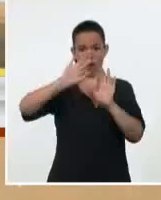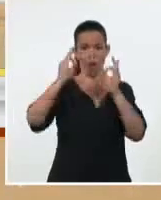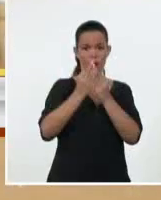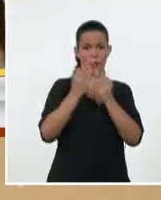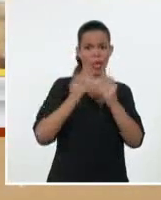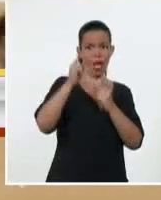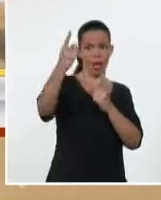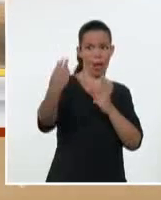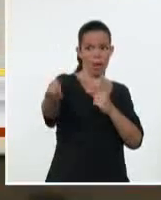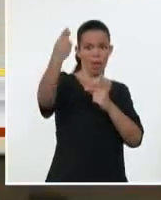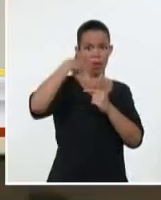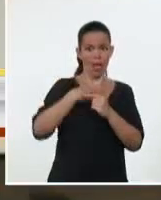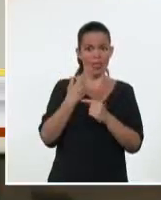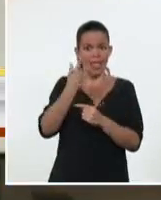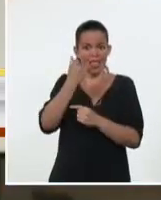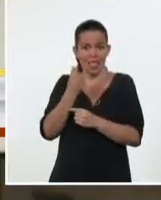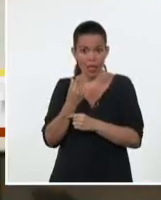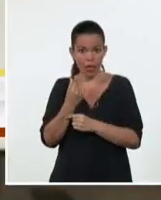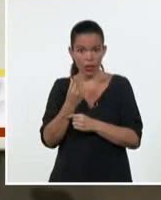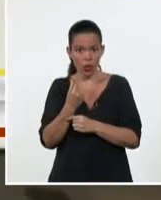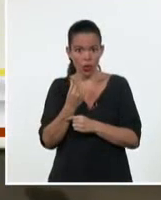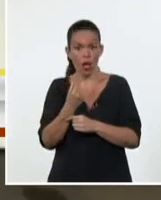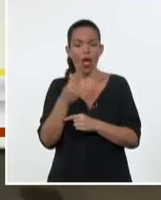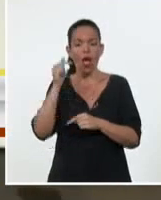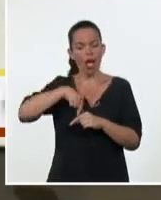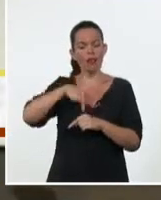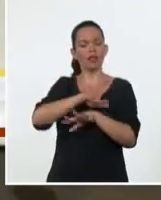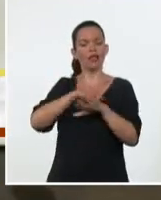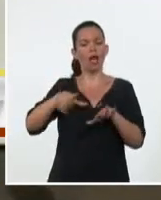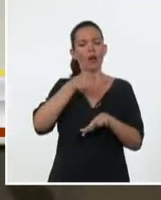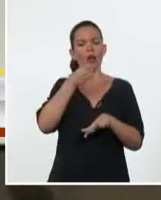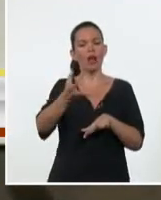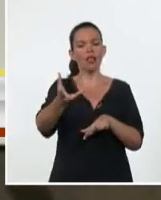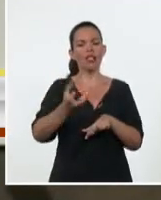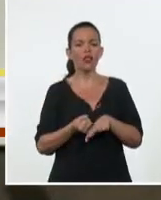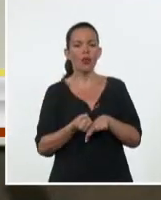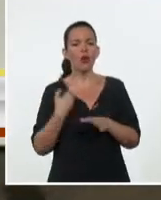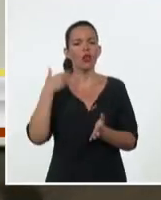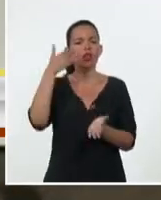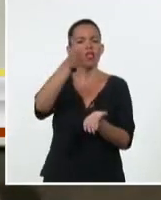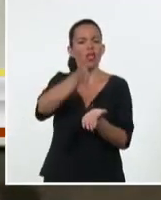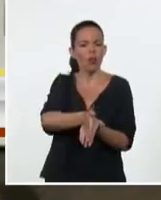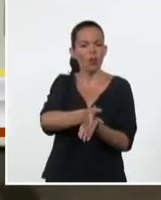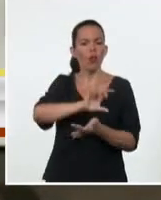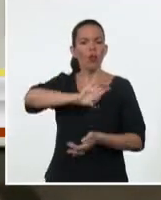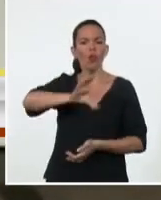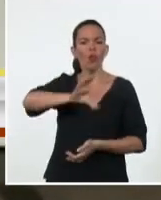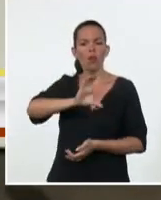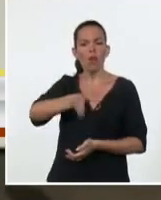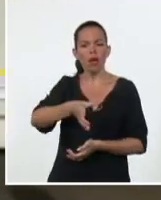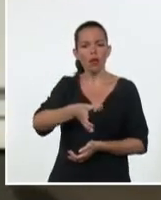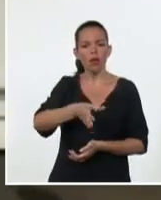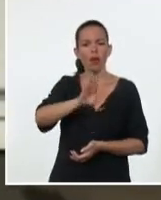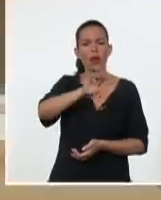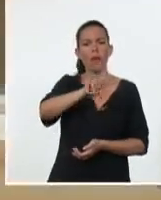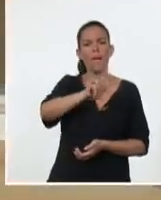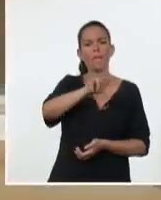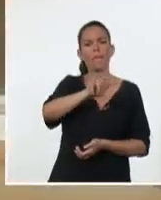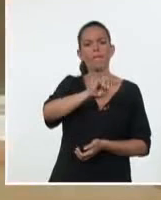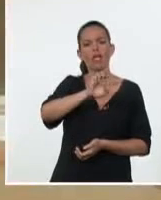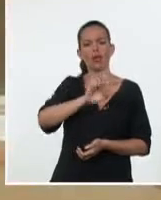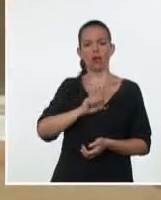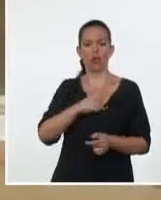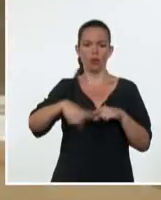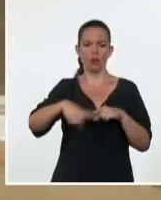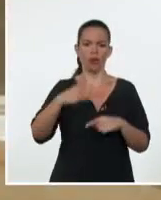recibirlas directamente en sus cuentas bancarias en divisas de los bancos metropolitano BPA y BANDEC, servicio que